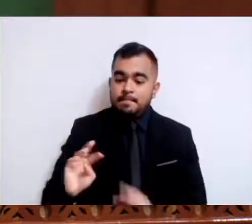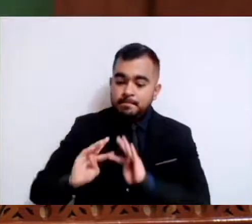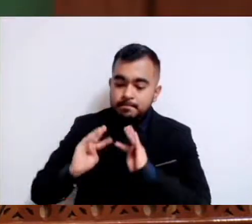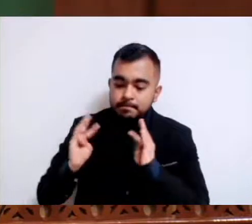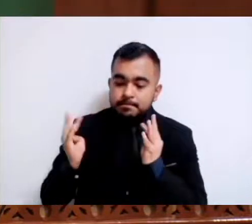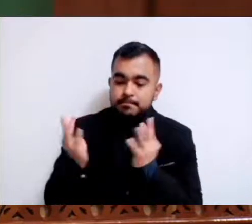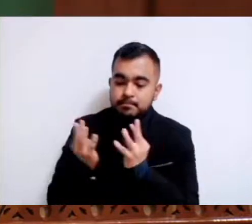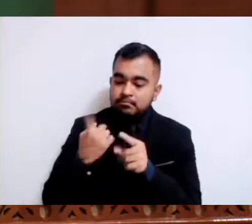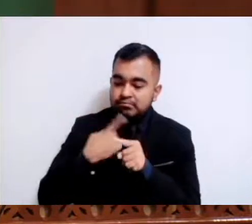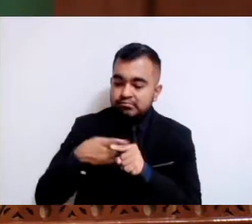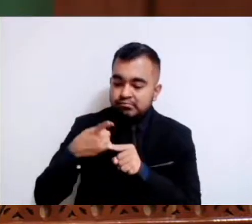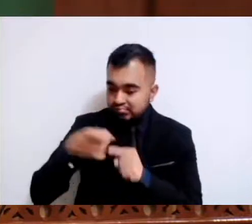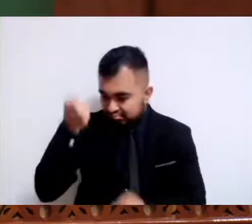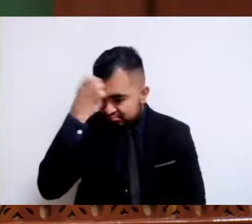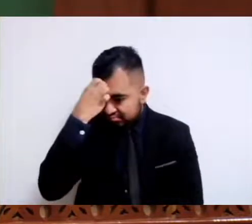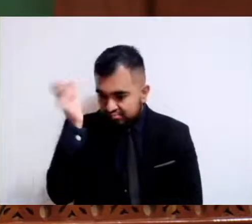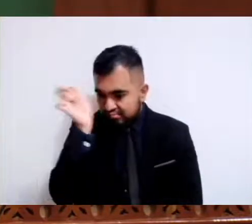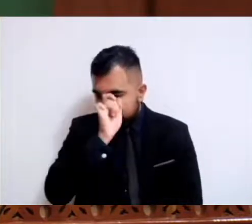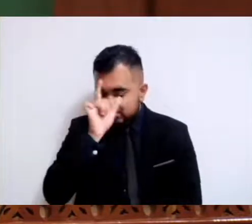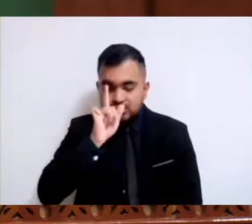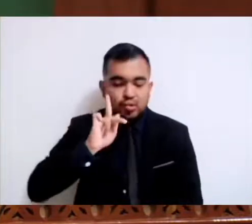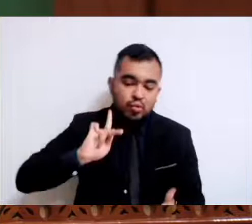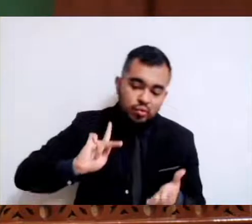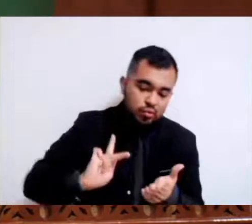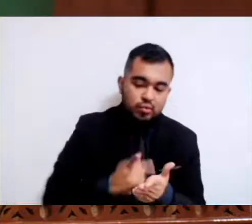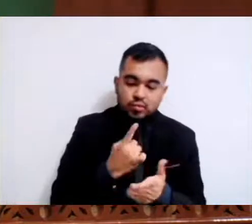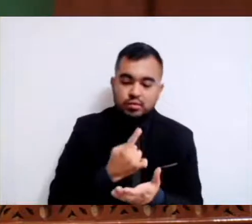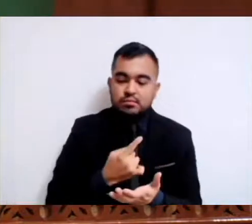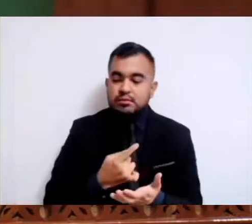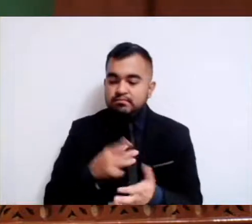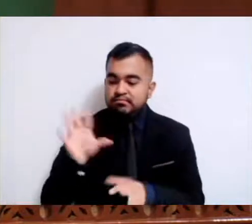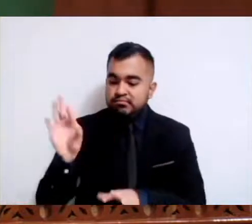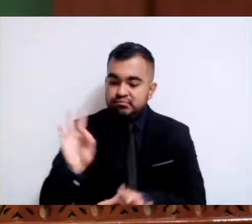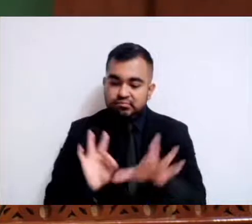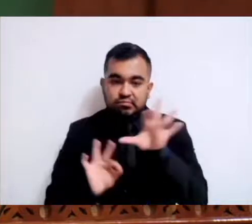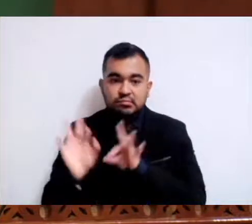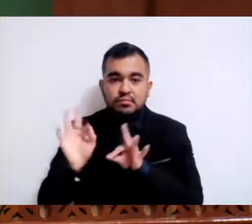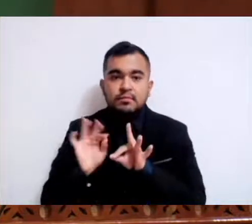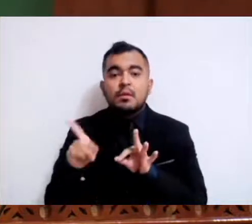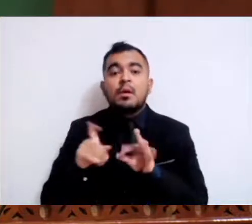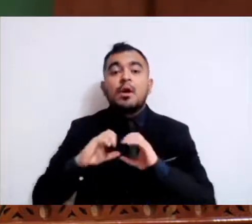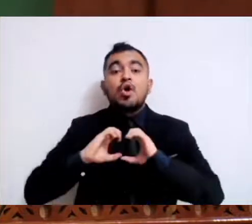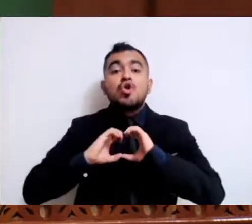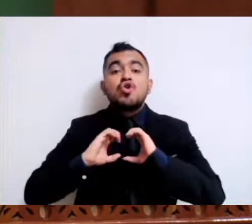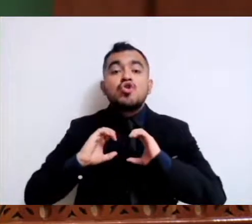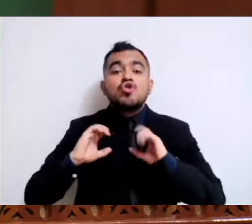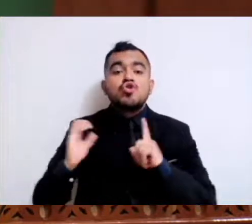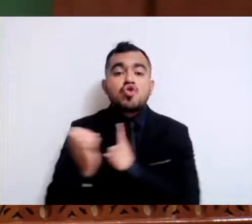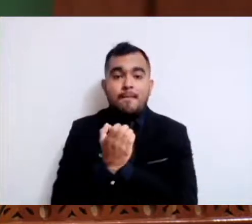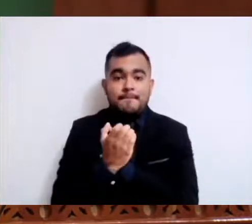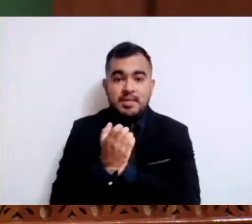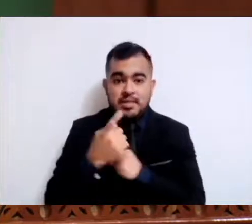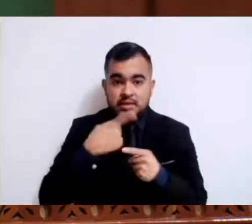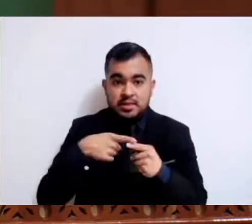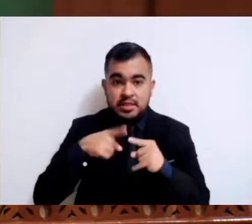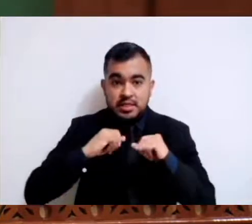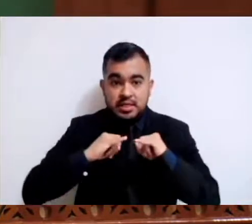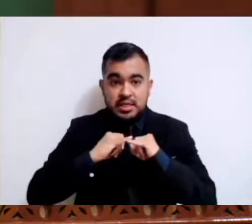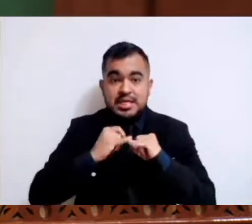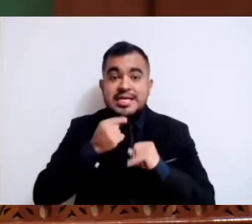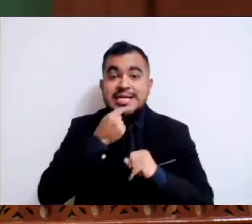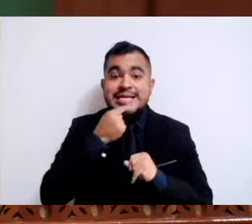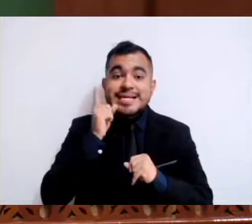Multidisciplinaria por el Comité Interinstitucional de las Niñas y Niños y Adolescentes en